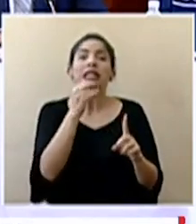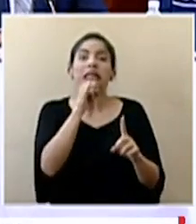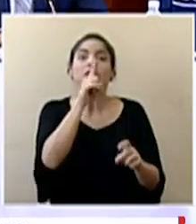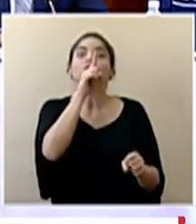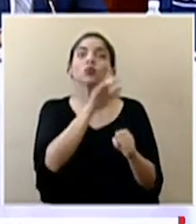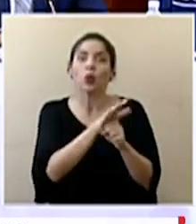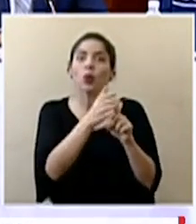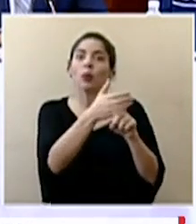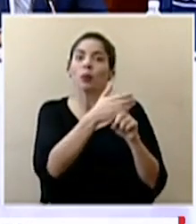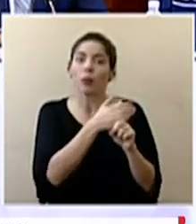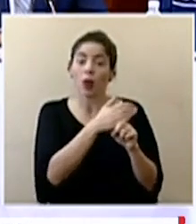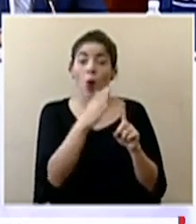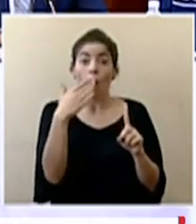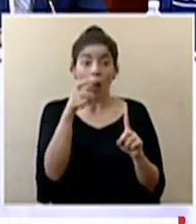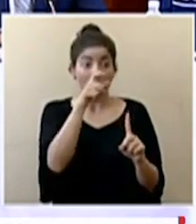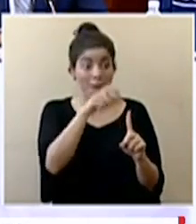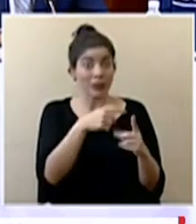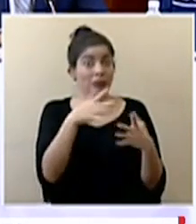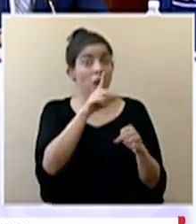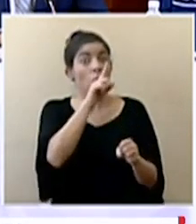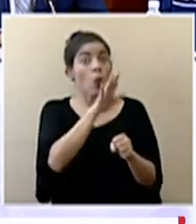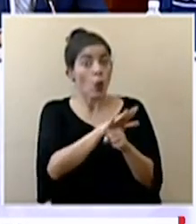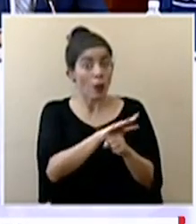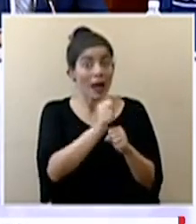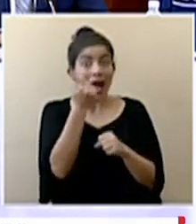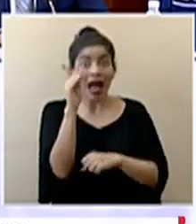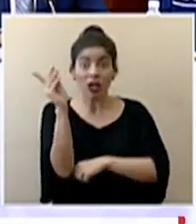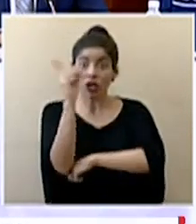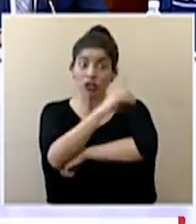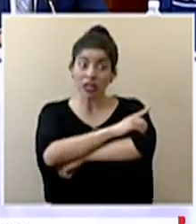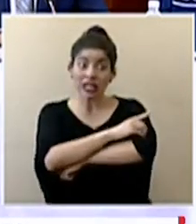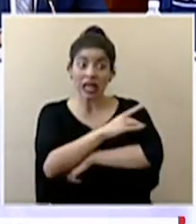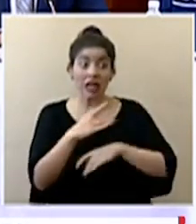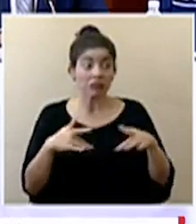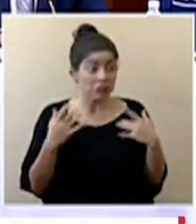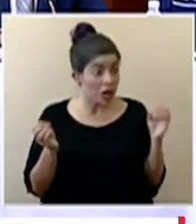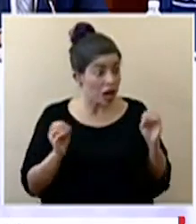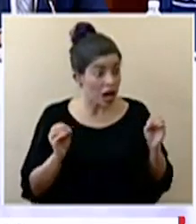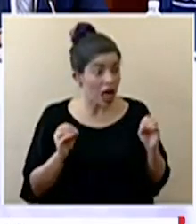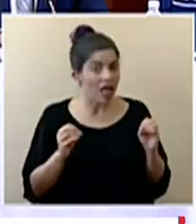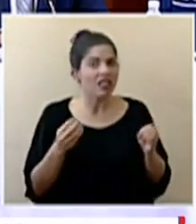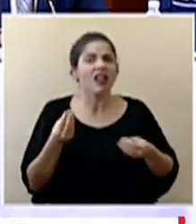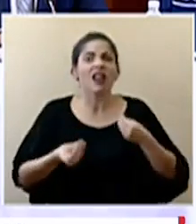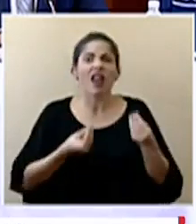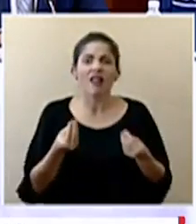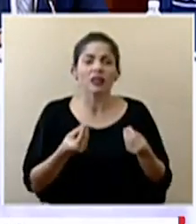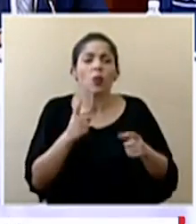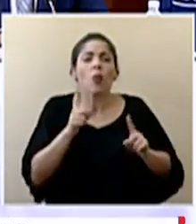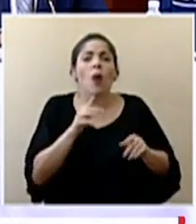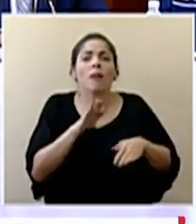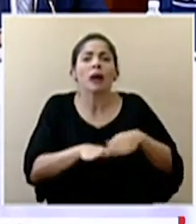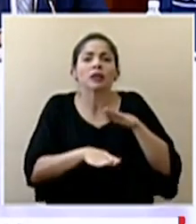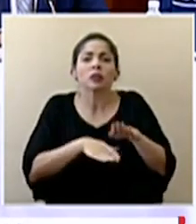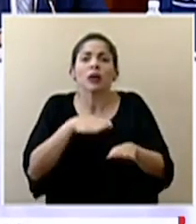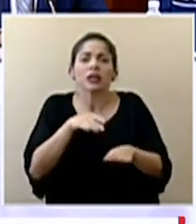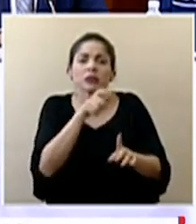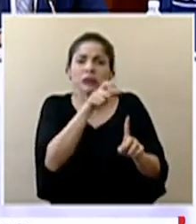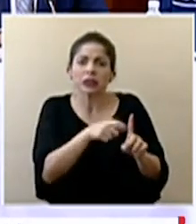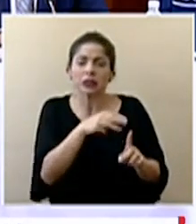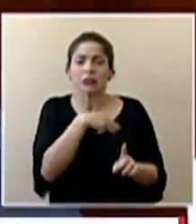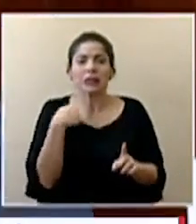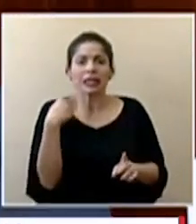una vez que esa persona cumple los 14 días sin presentar síntomas qué instrucciones se le dan o qué proceso sigue para estas personas ministro